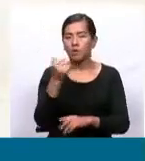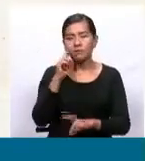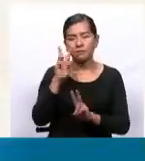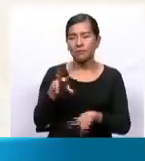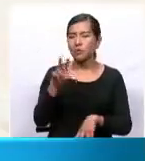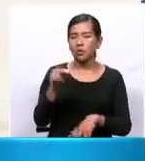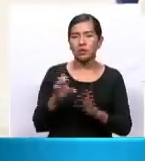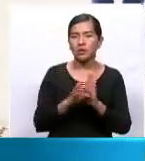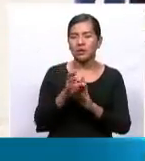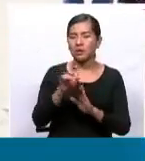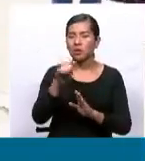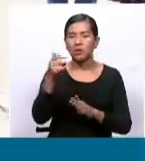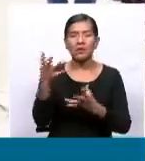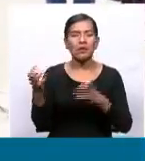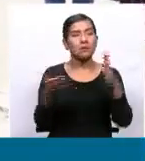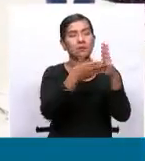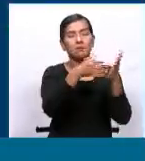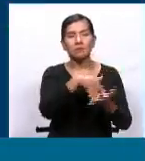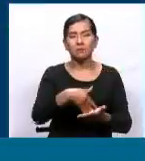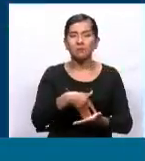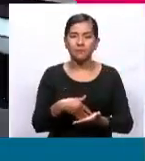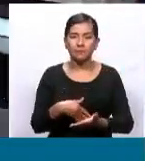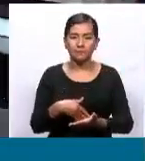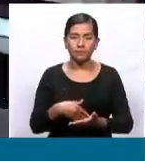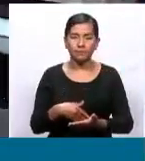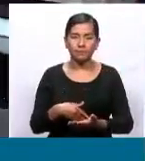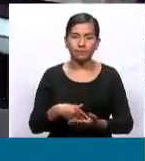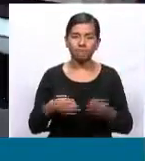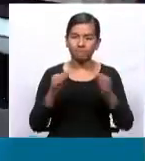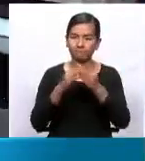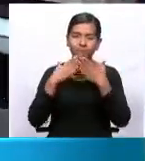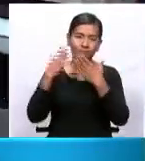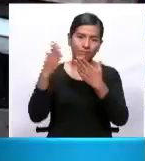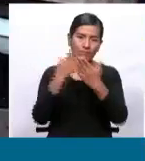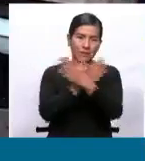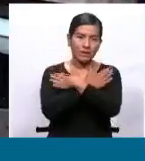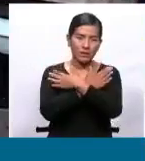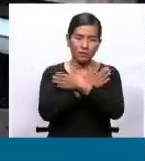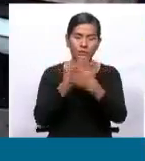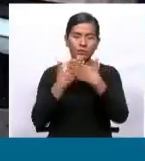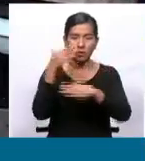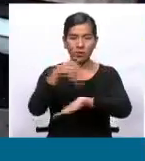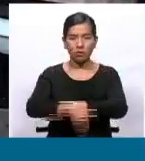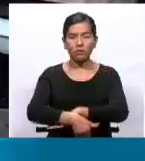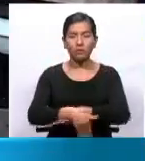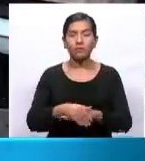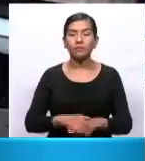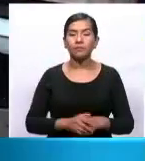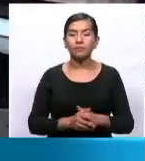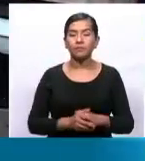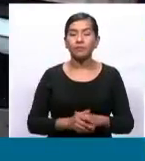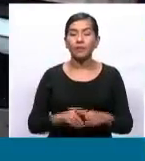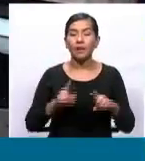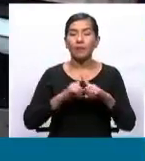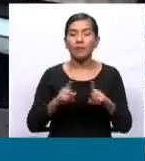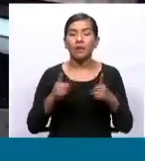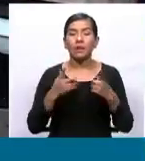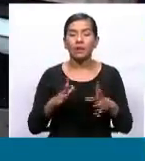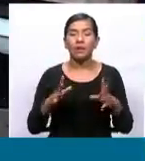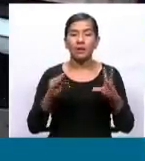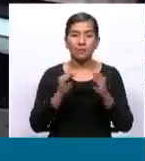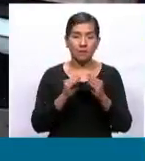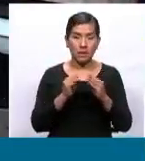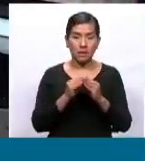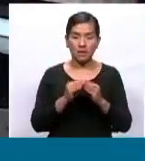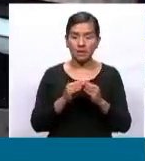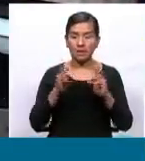desestabilización. Bien, diputado Omar Yucra, un gusto saludarlo. Buenas noches. Evidentemente, el